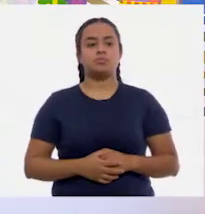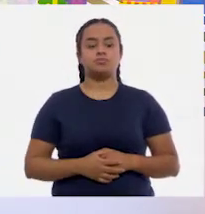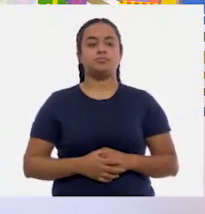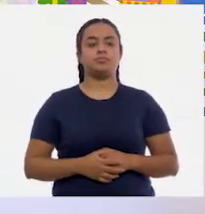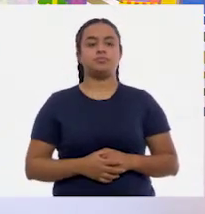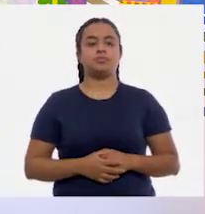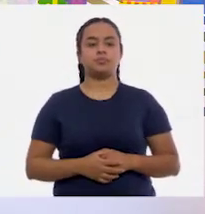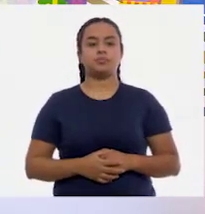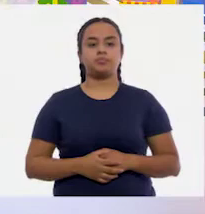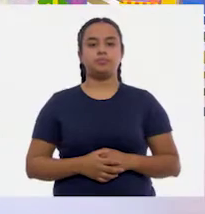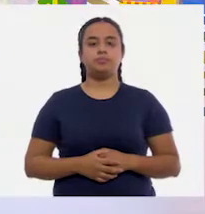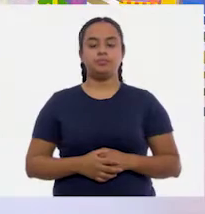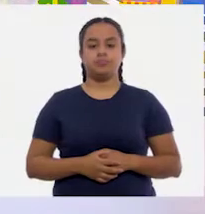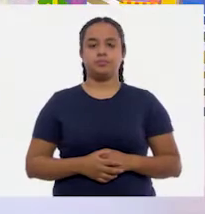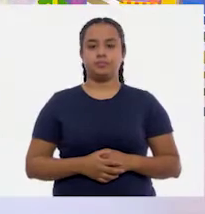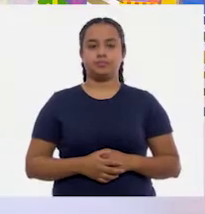tenemos.